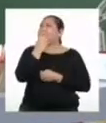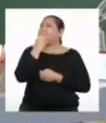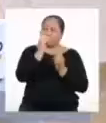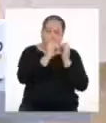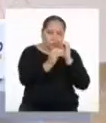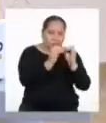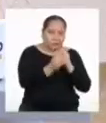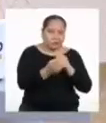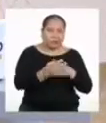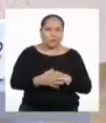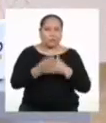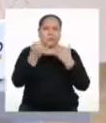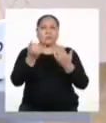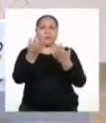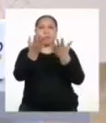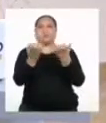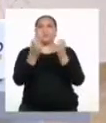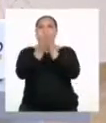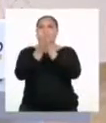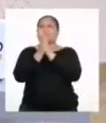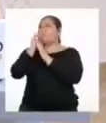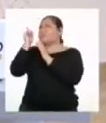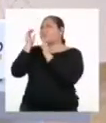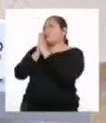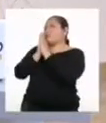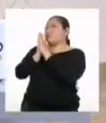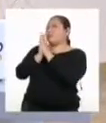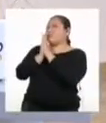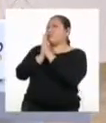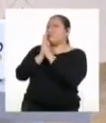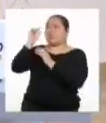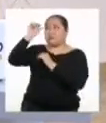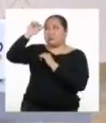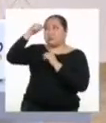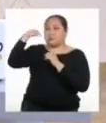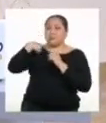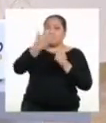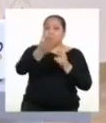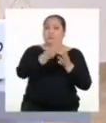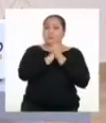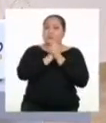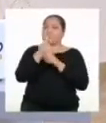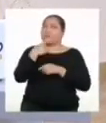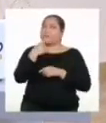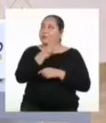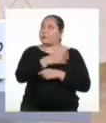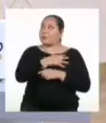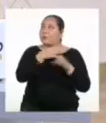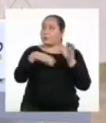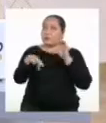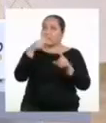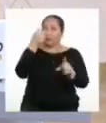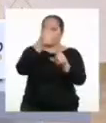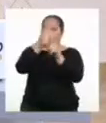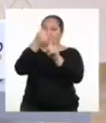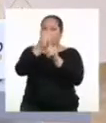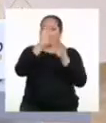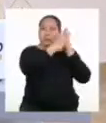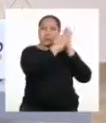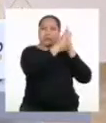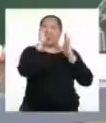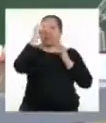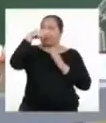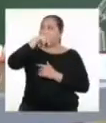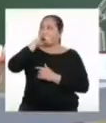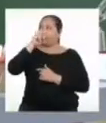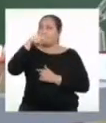eso. Ahora quería pedirle un favor. ¿Se acuerda que mis amigas y amigas de cuarto están haciendo su propio fanzine?